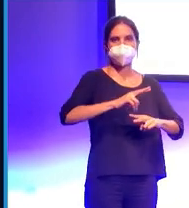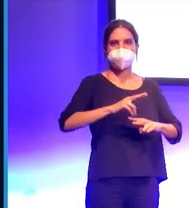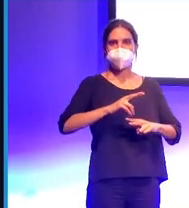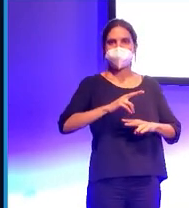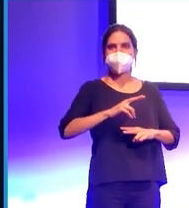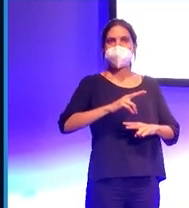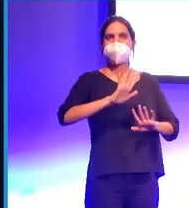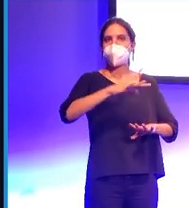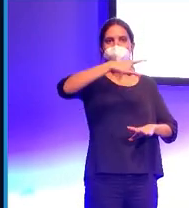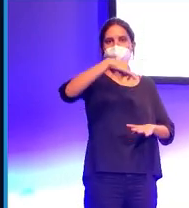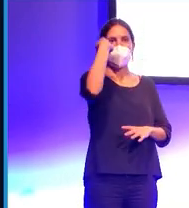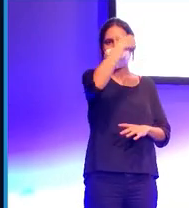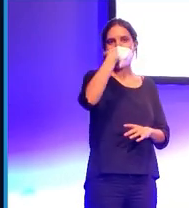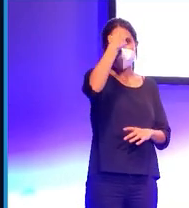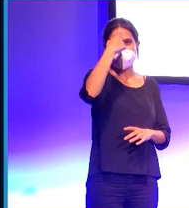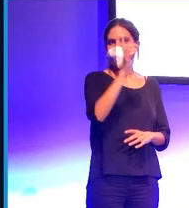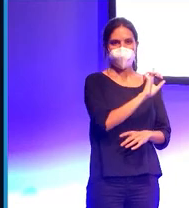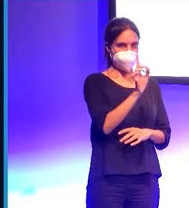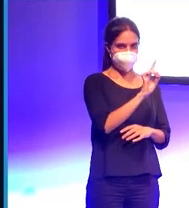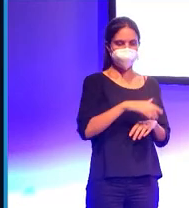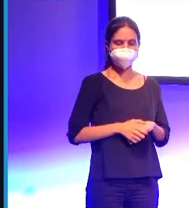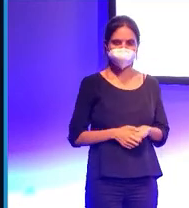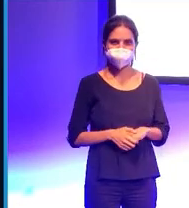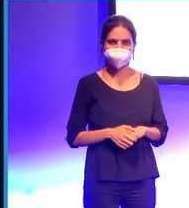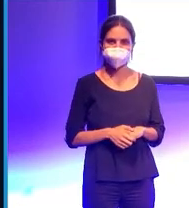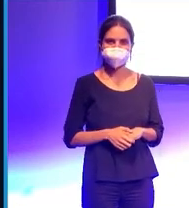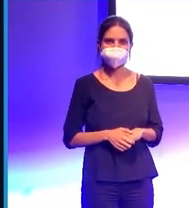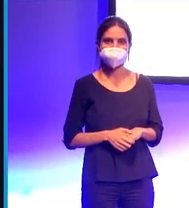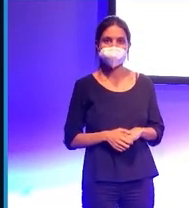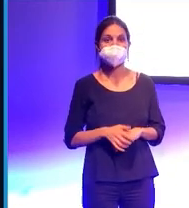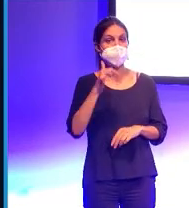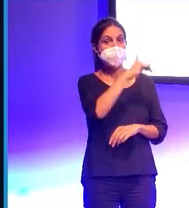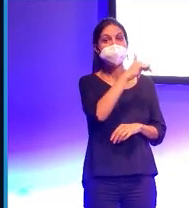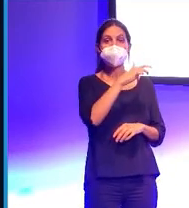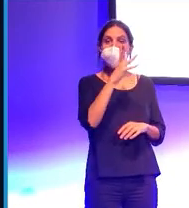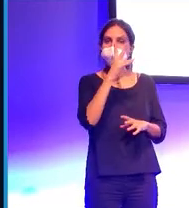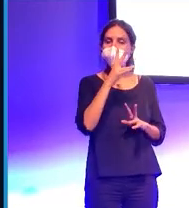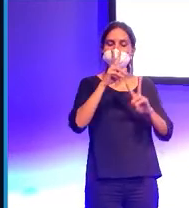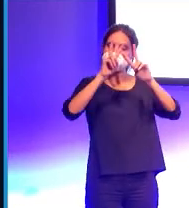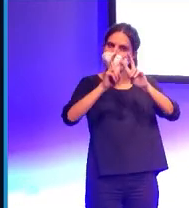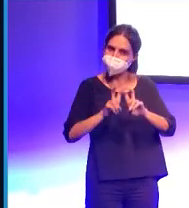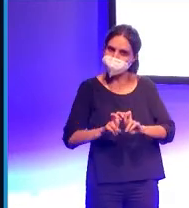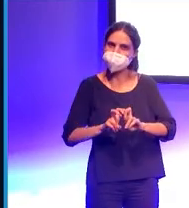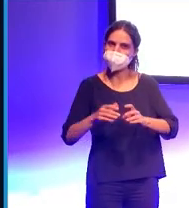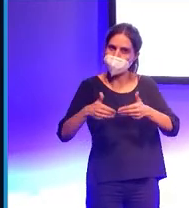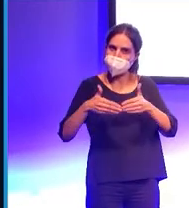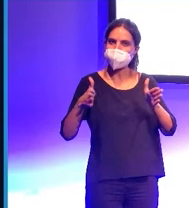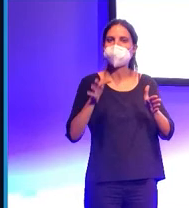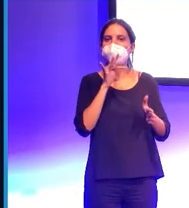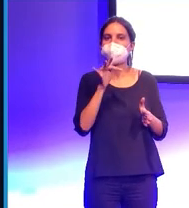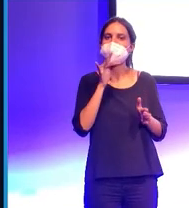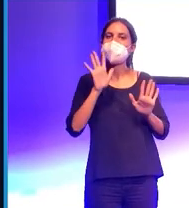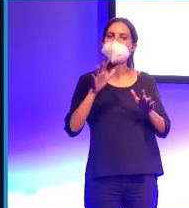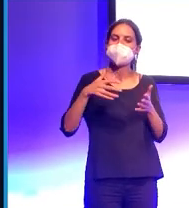la cara, que no se queden solo con analizar la cara. Y digamos que esto es una línea de investigación que está aún en activo pero tiene como dos bloques